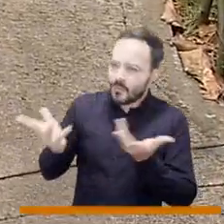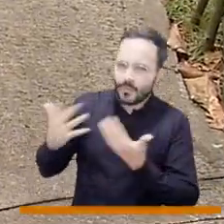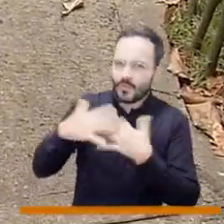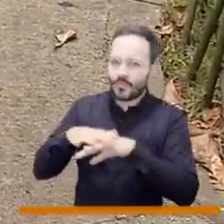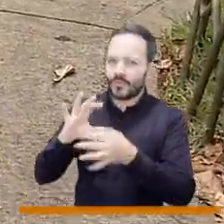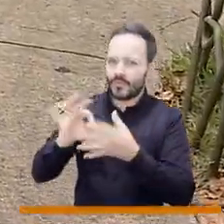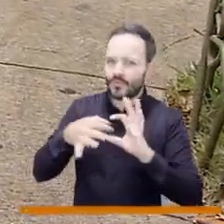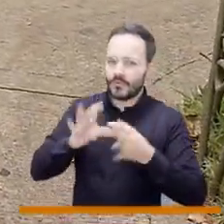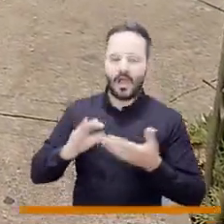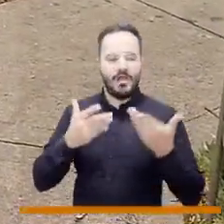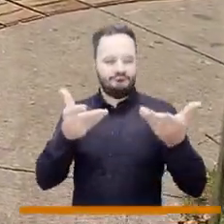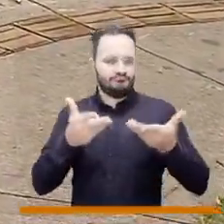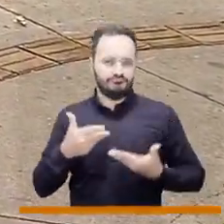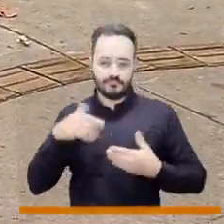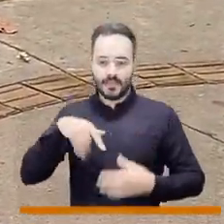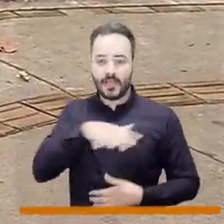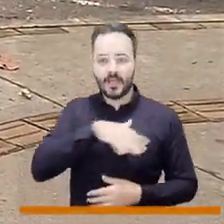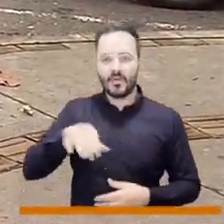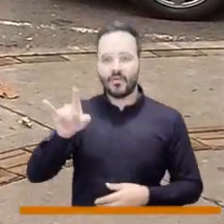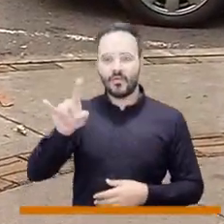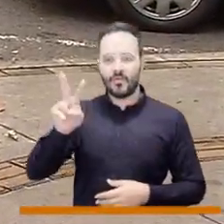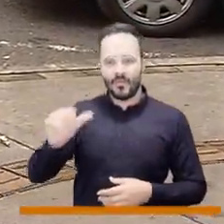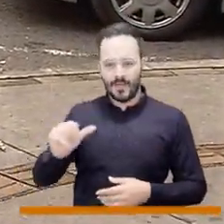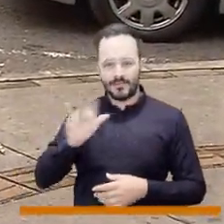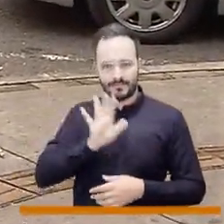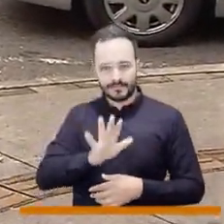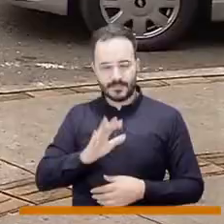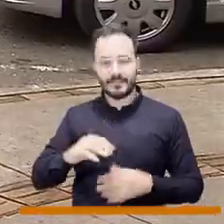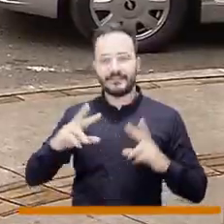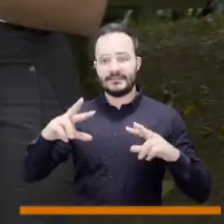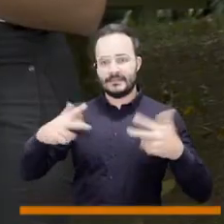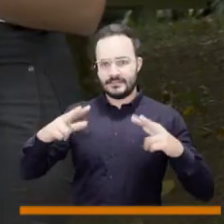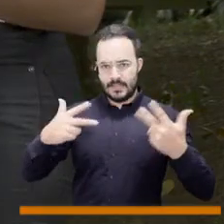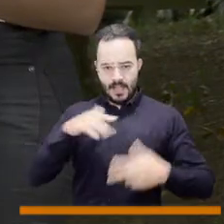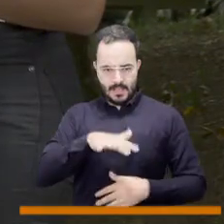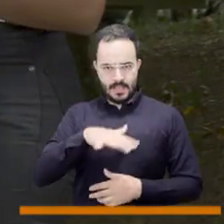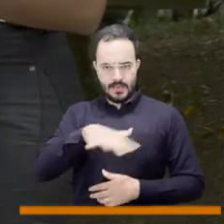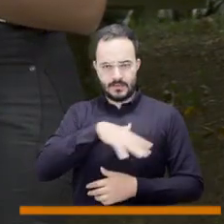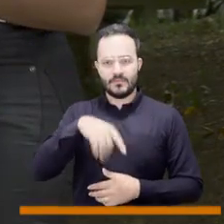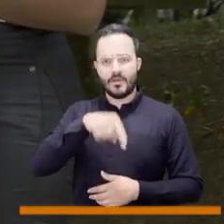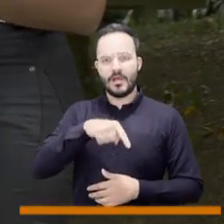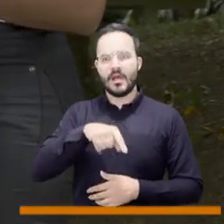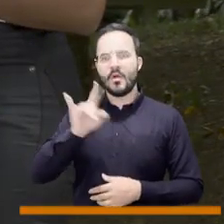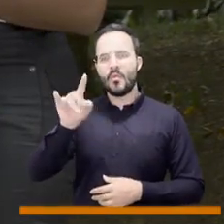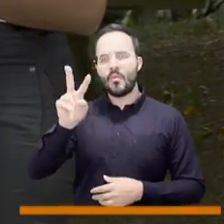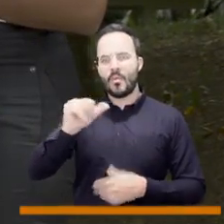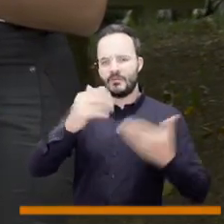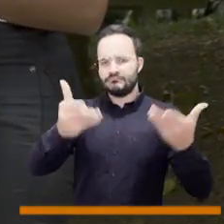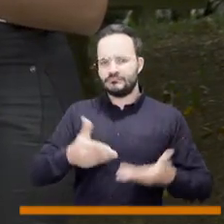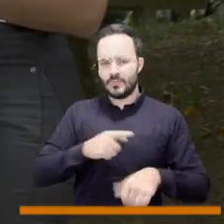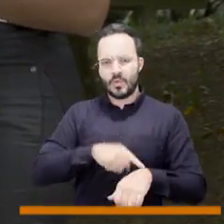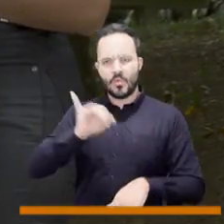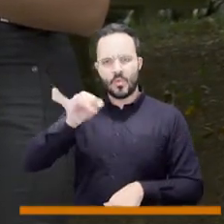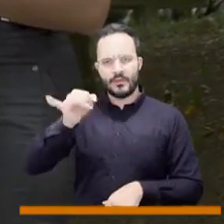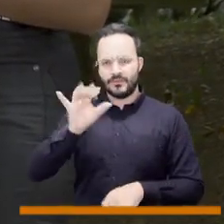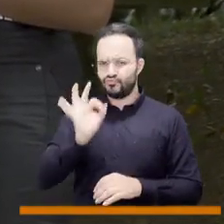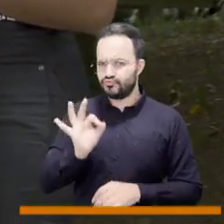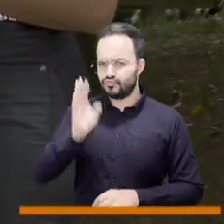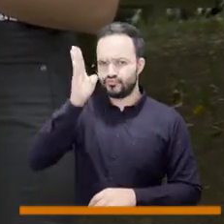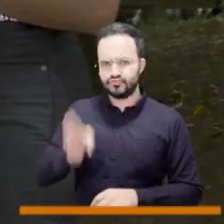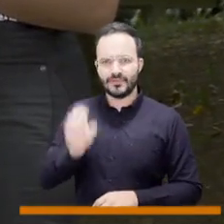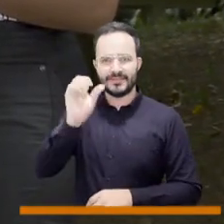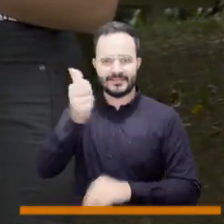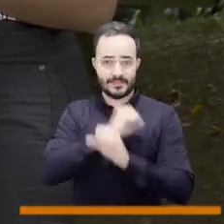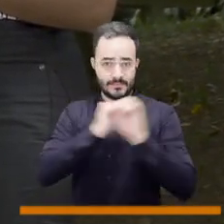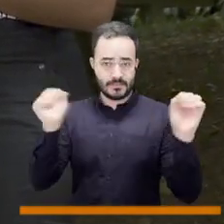¿cómo lo pueden hacer? Bueno, pueden venir a la UBA Sin Fronteras del Tricentenario a las 10 de la mañana todos